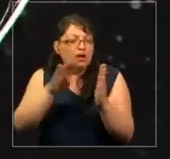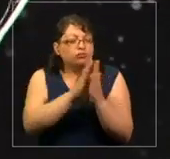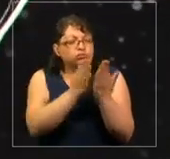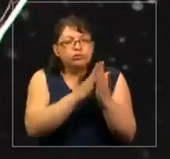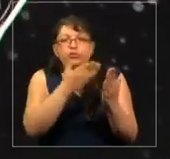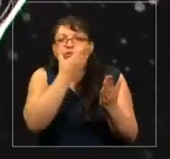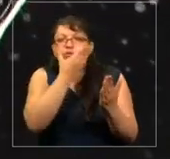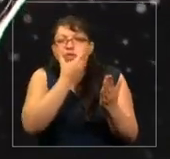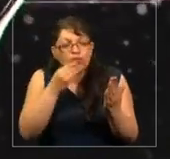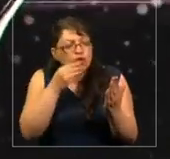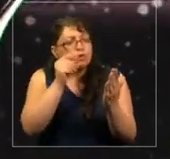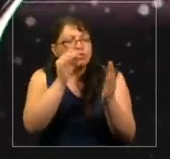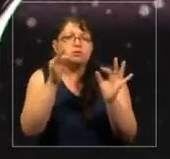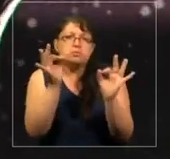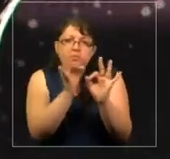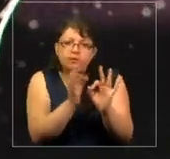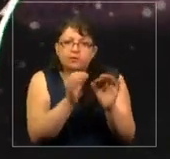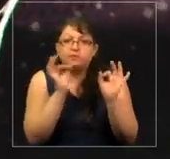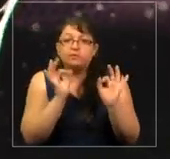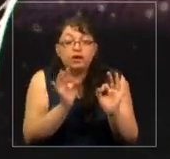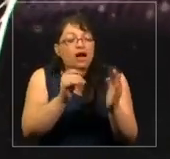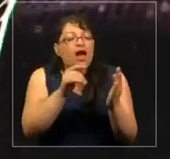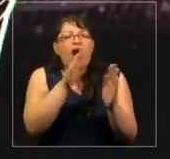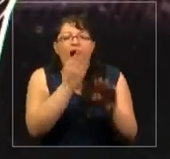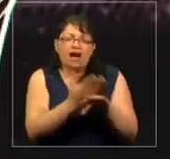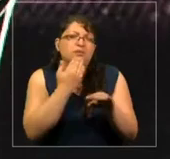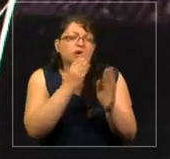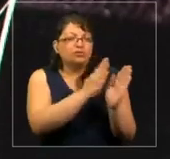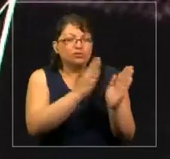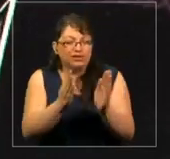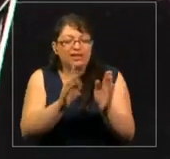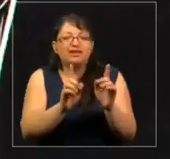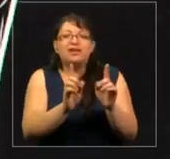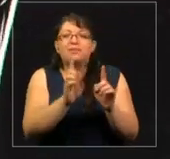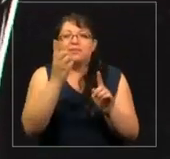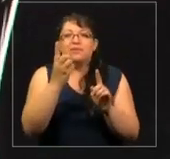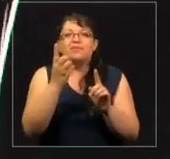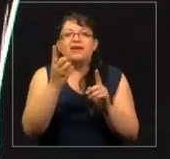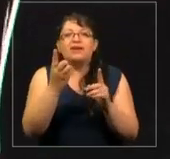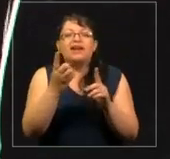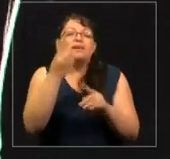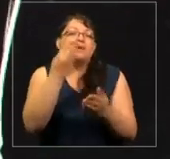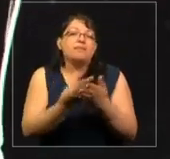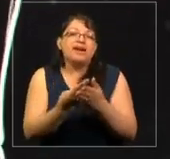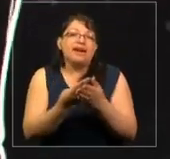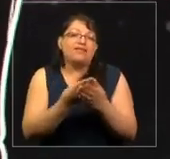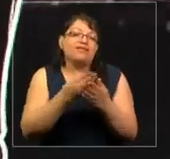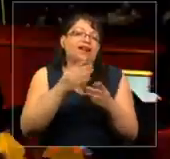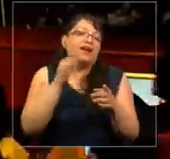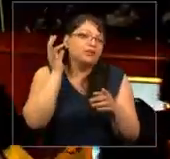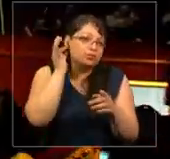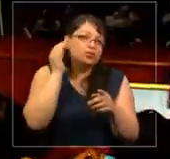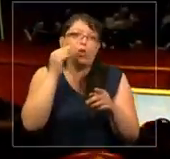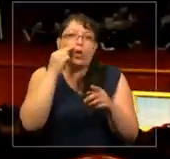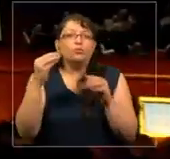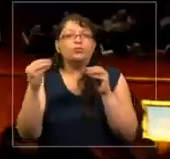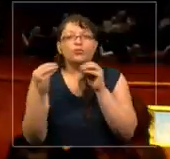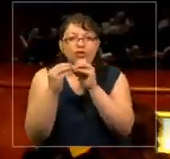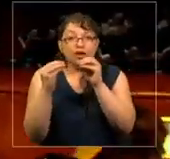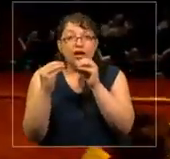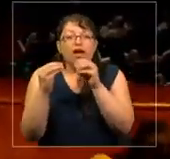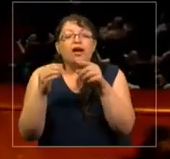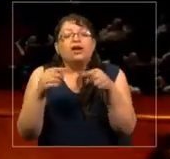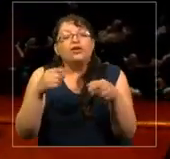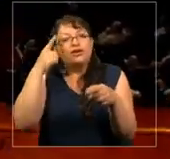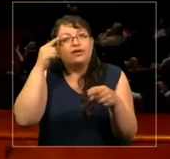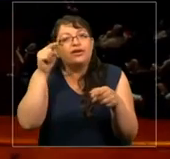y muy bien descrito. Y en realidad hay una sección hermosa sobre el primer beso entre Barack y Michelle, y